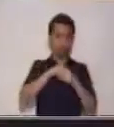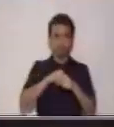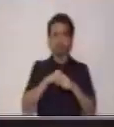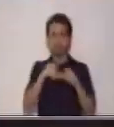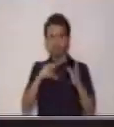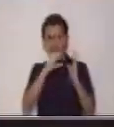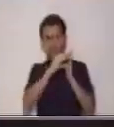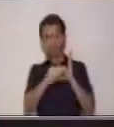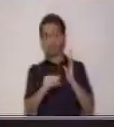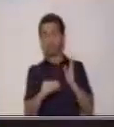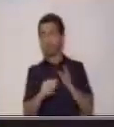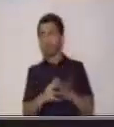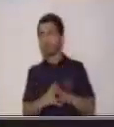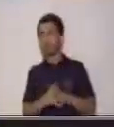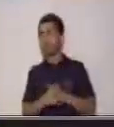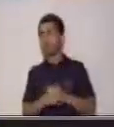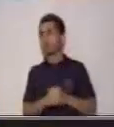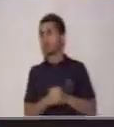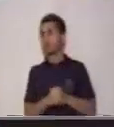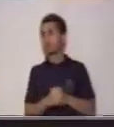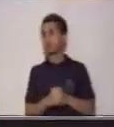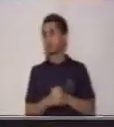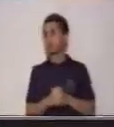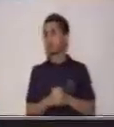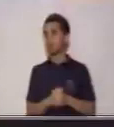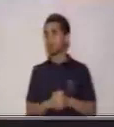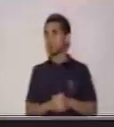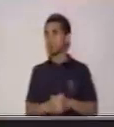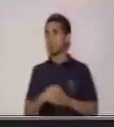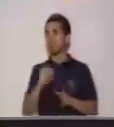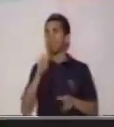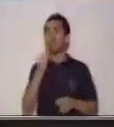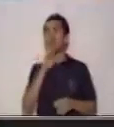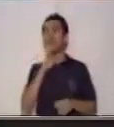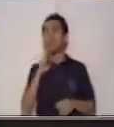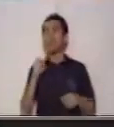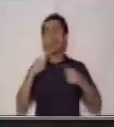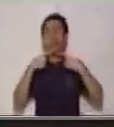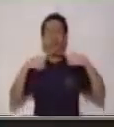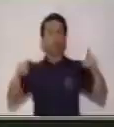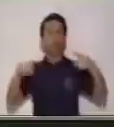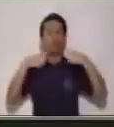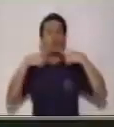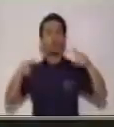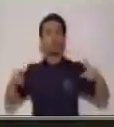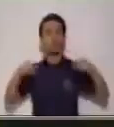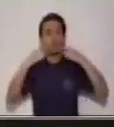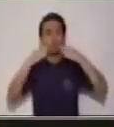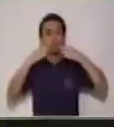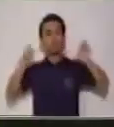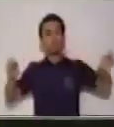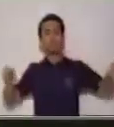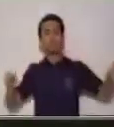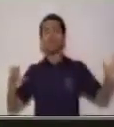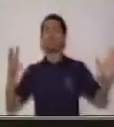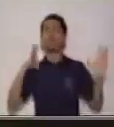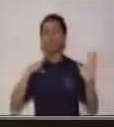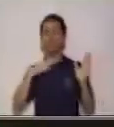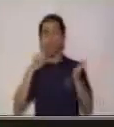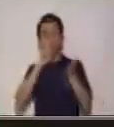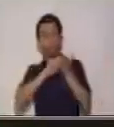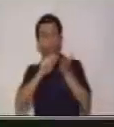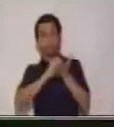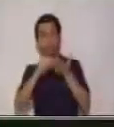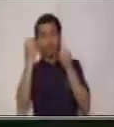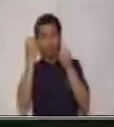textos. Ahora bien, ¿qué es un anuncio publicitario? Estos contienen mensajes escritos, sonoros